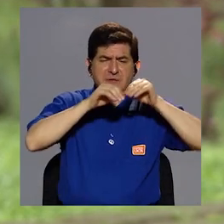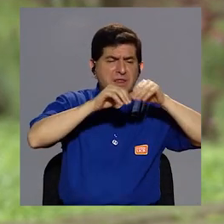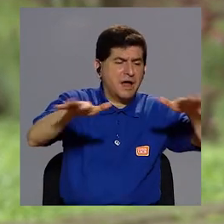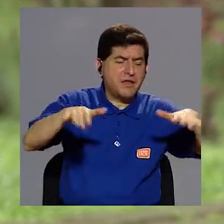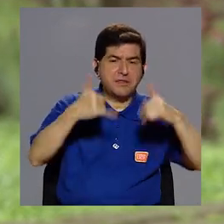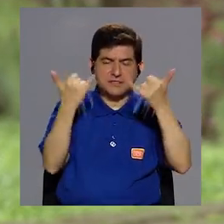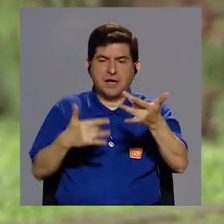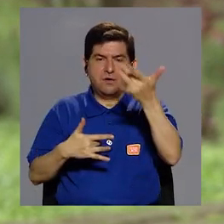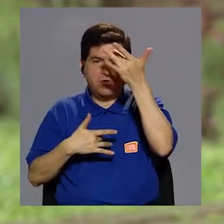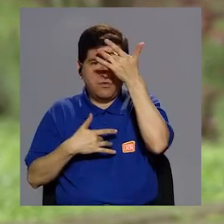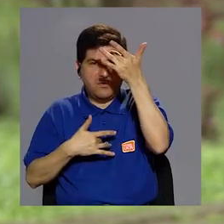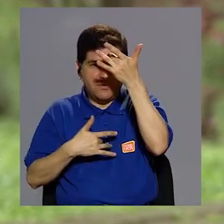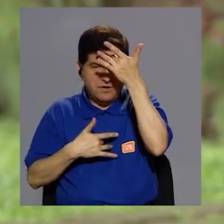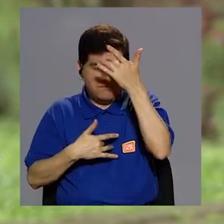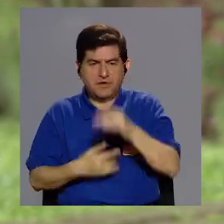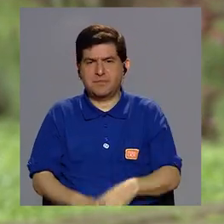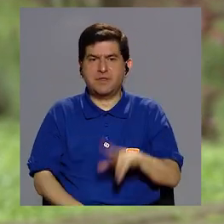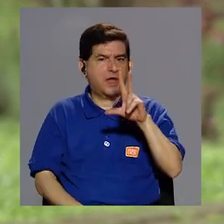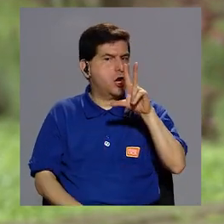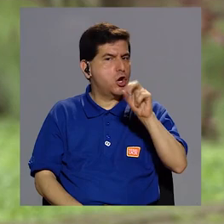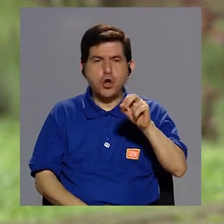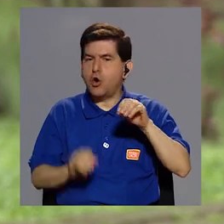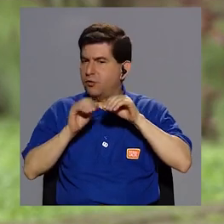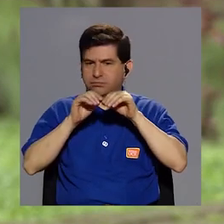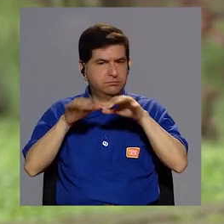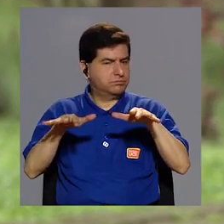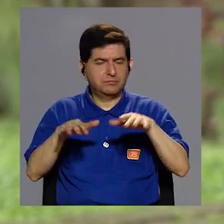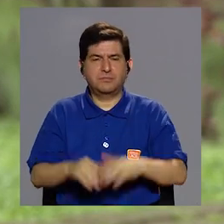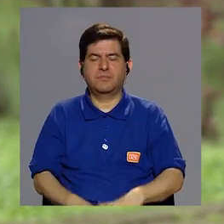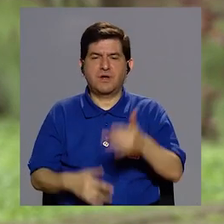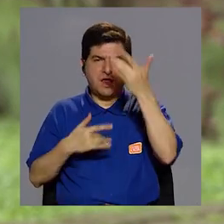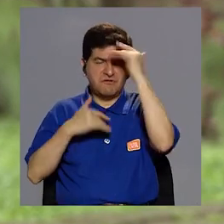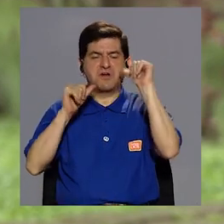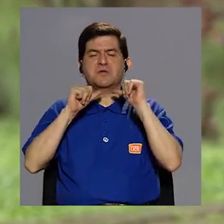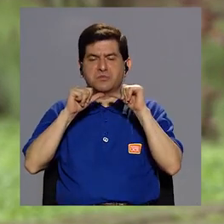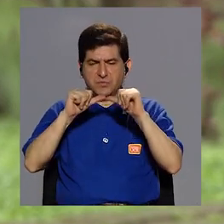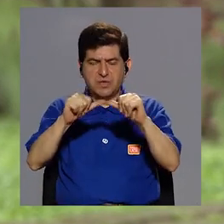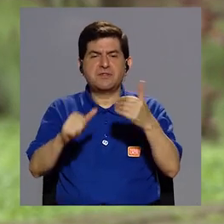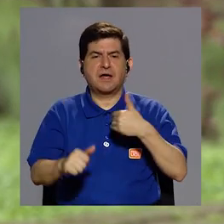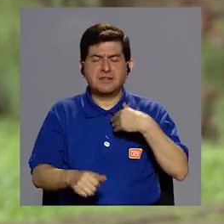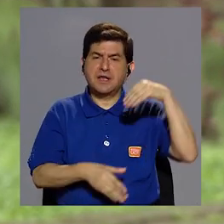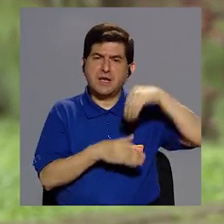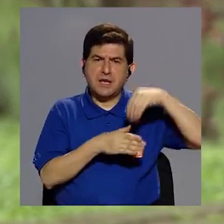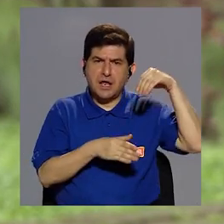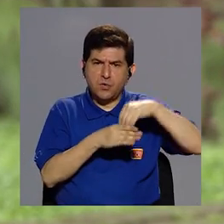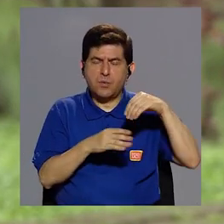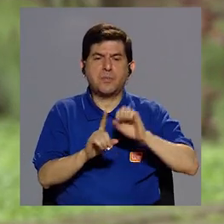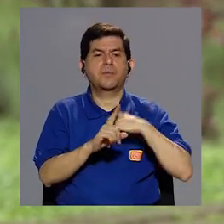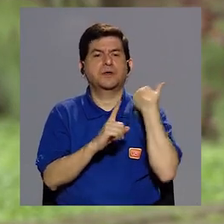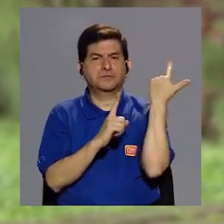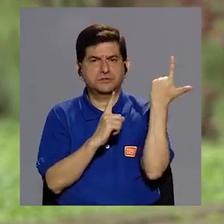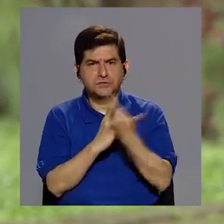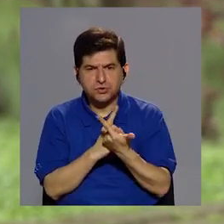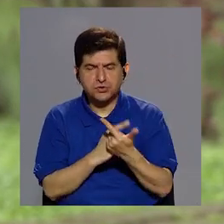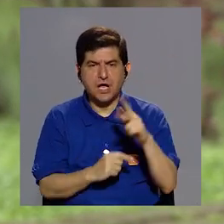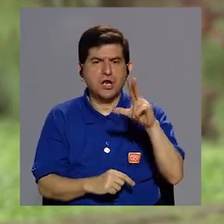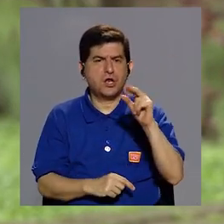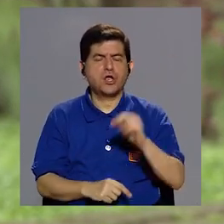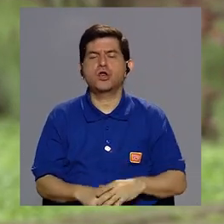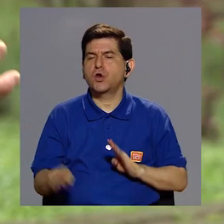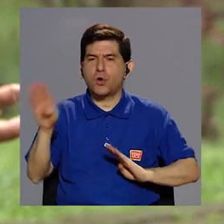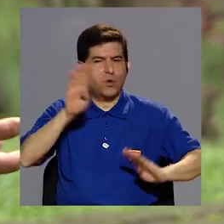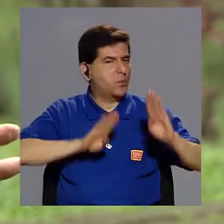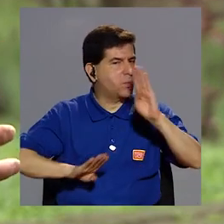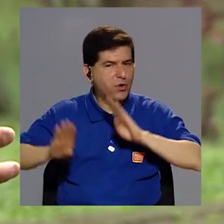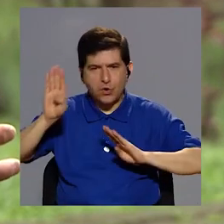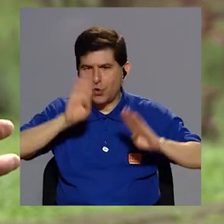enfermedades infectocontagiosas, enfermedades no transmisibles, enfermedades crónicas, que tienen un componente más social que